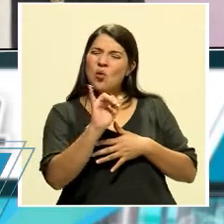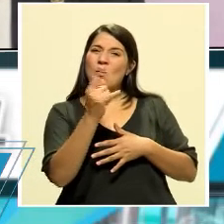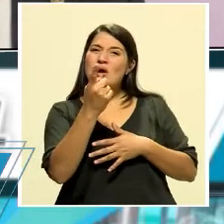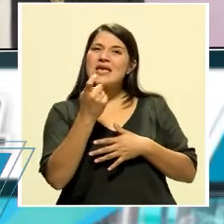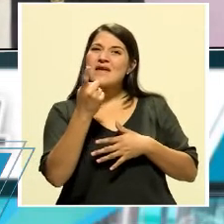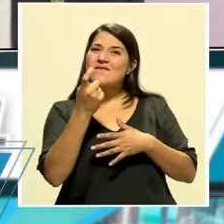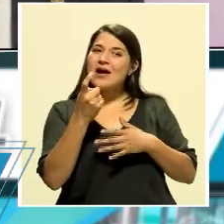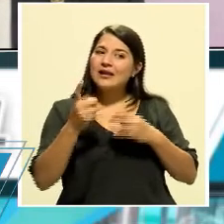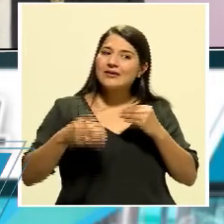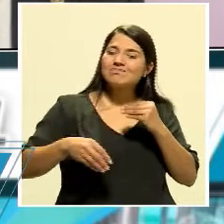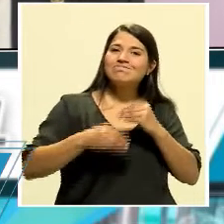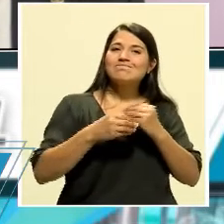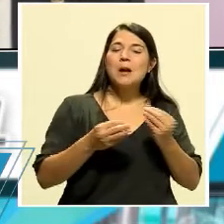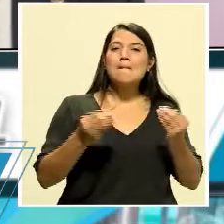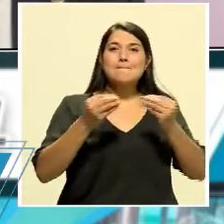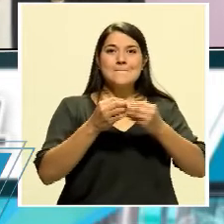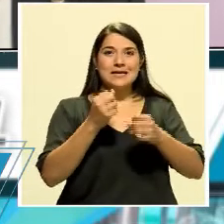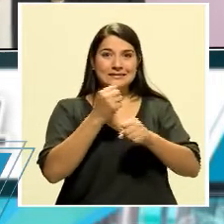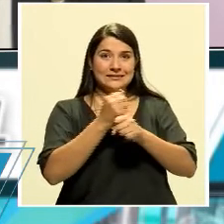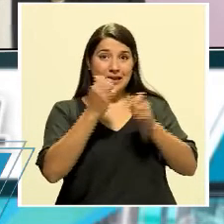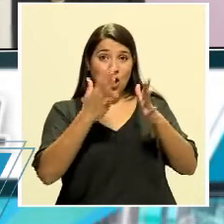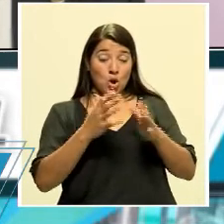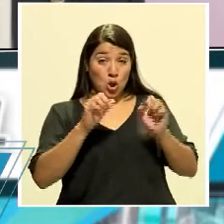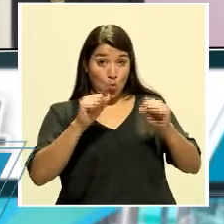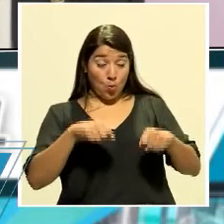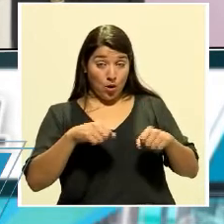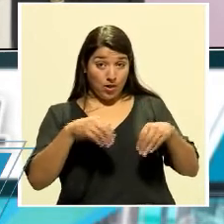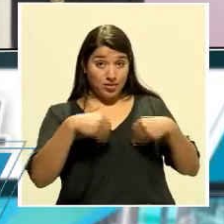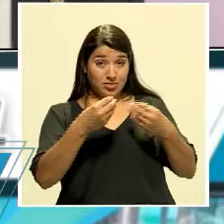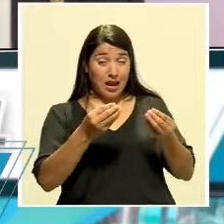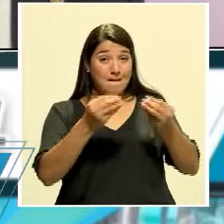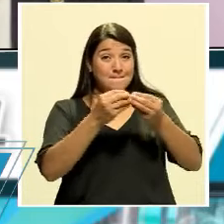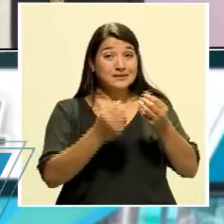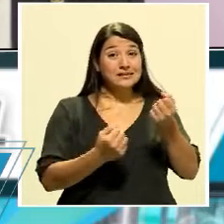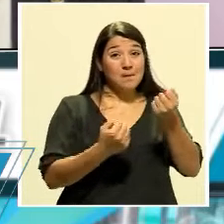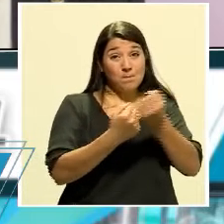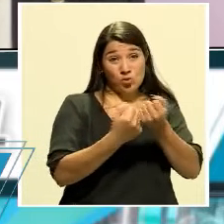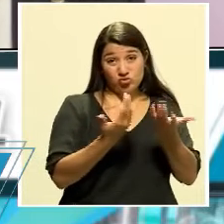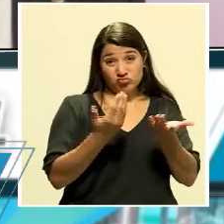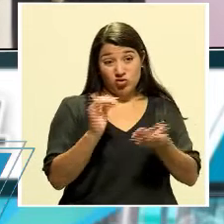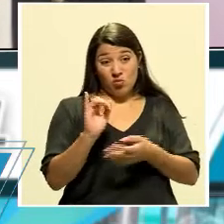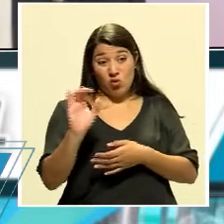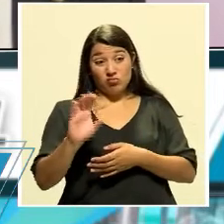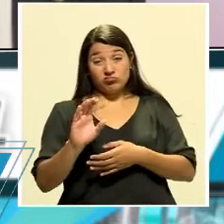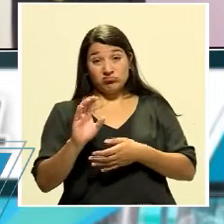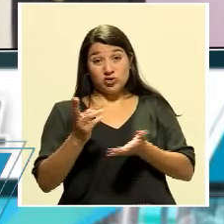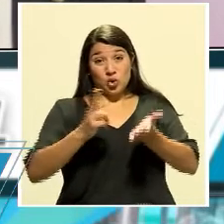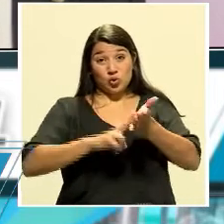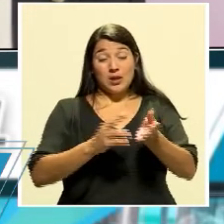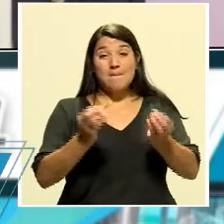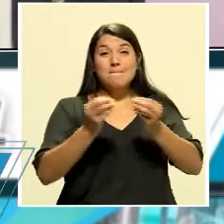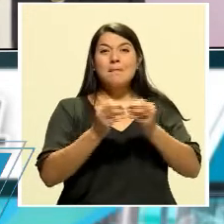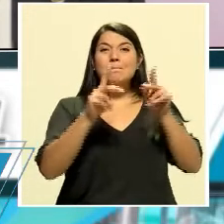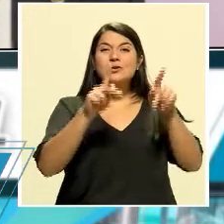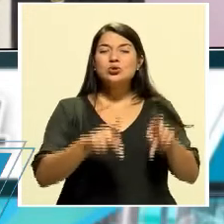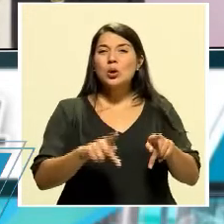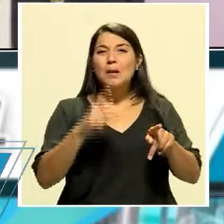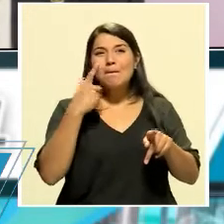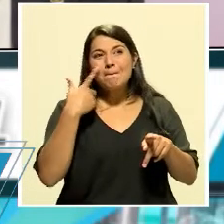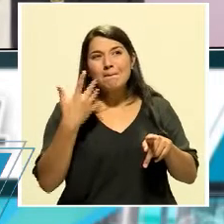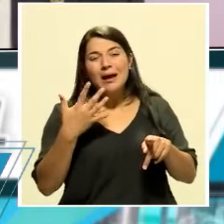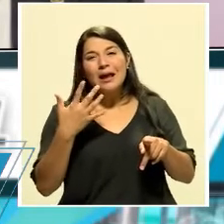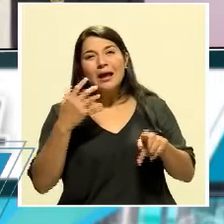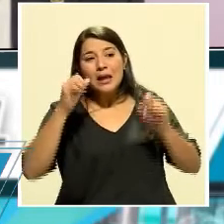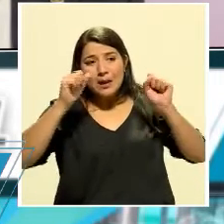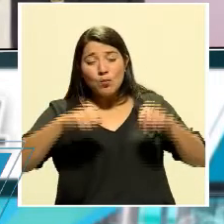capital, meterle eso, plata en contrataciones para que puedan